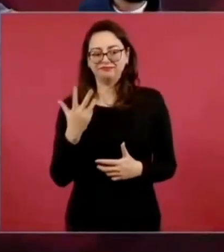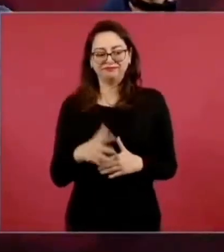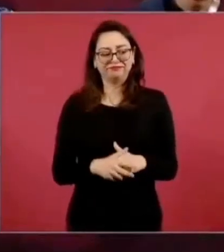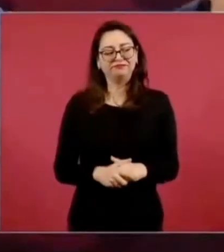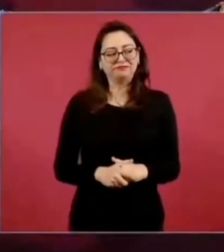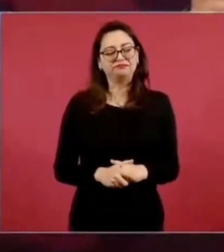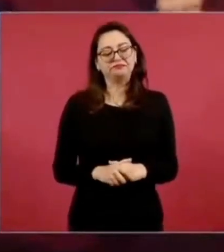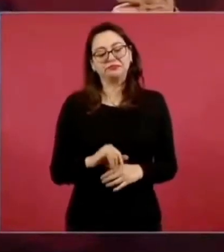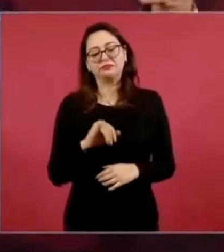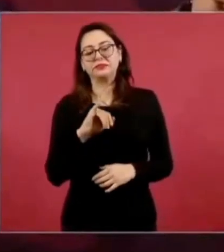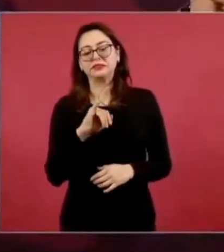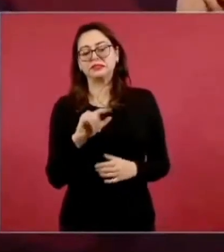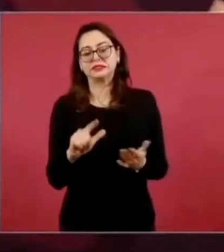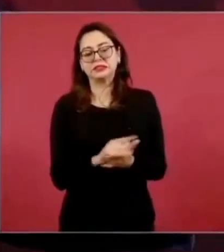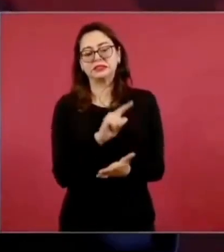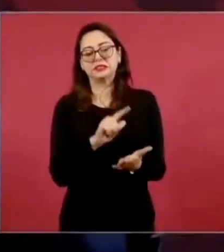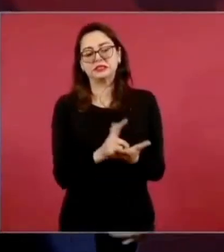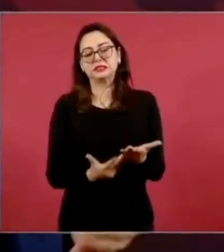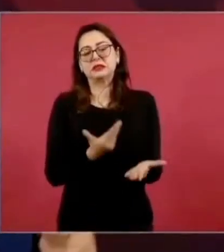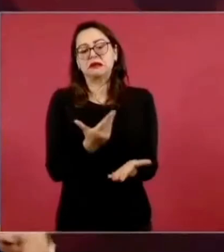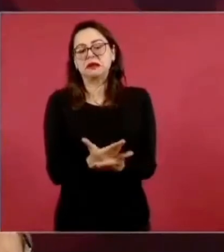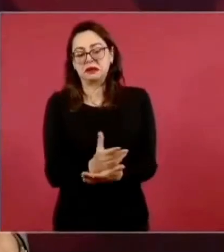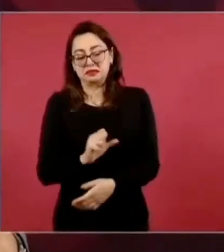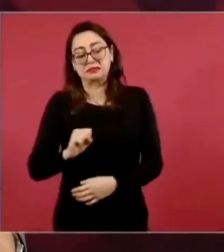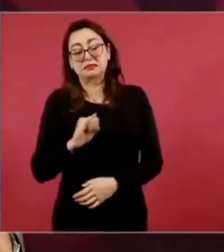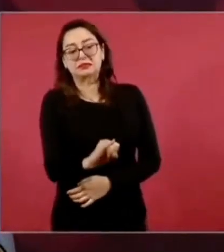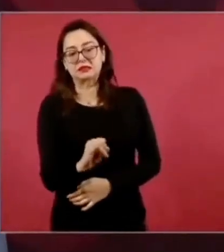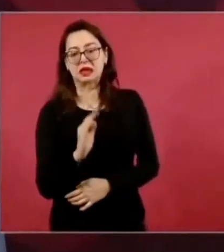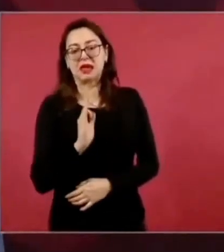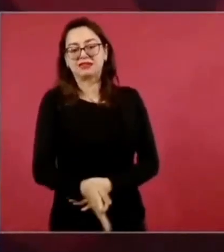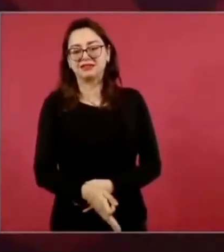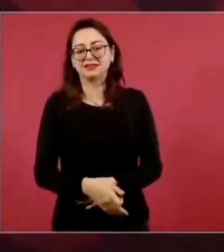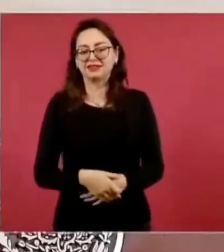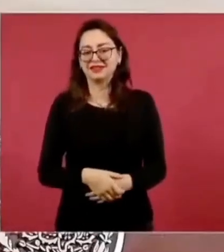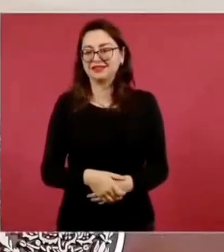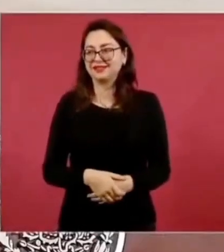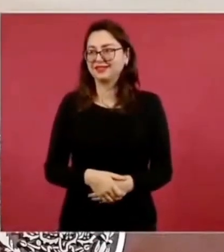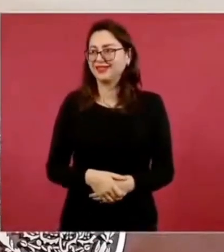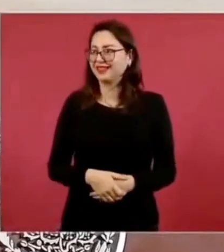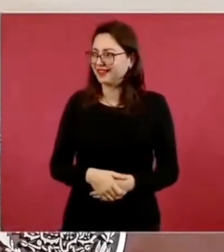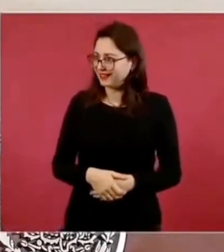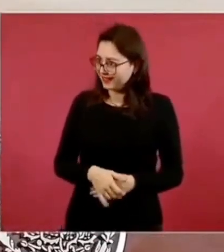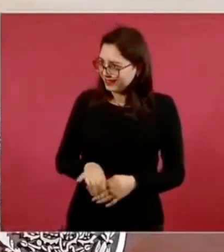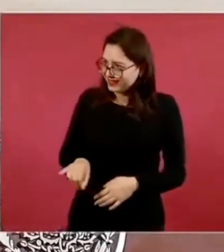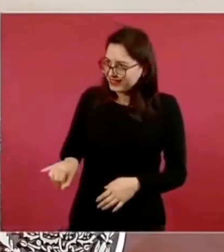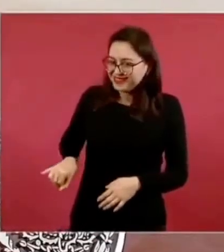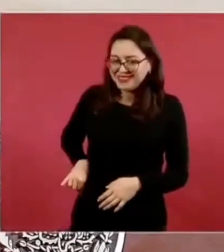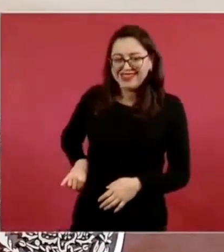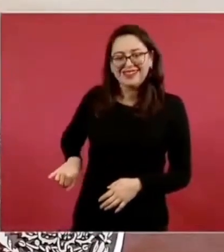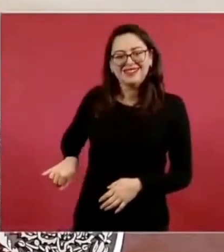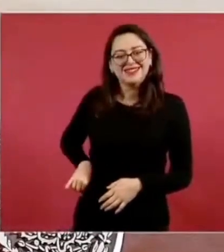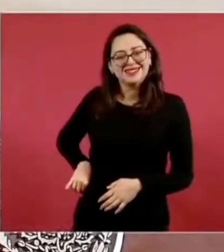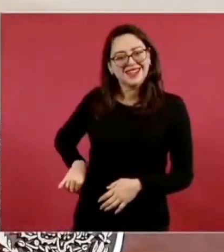ellos reformaron la constitución